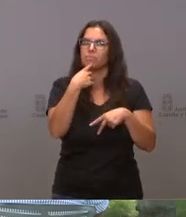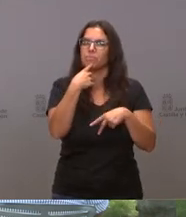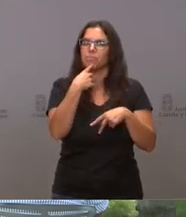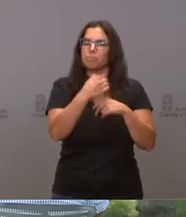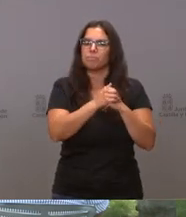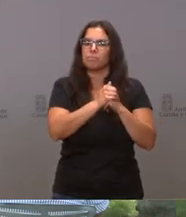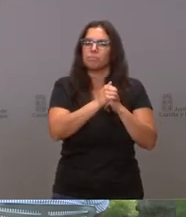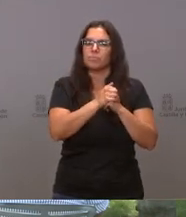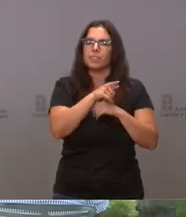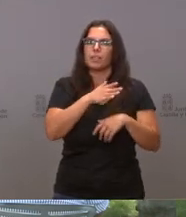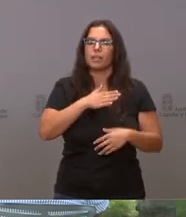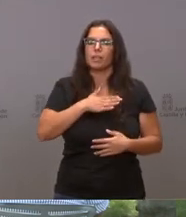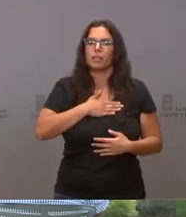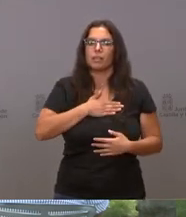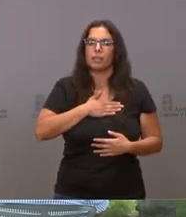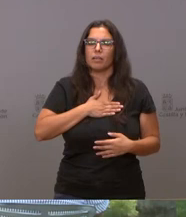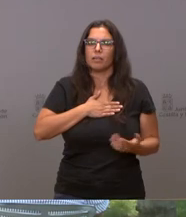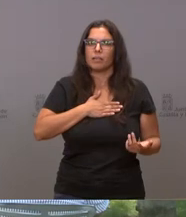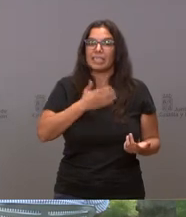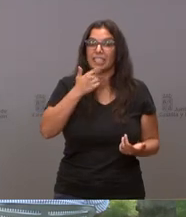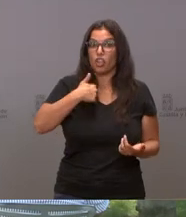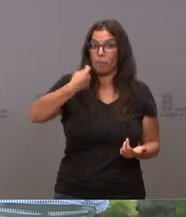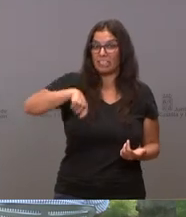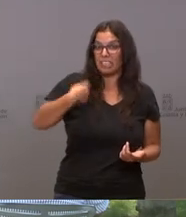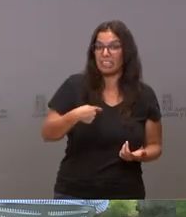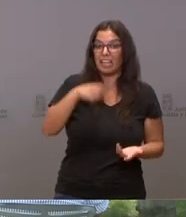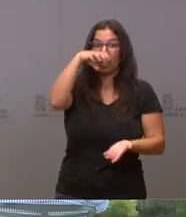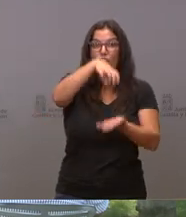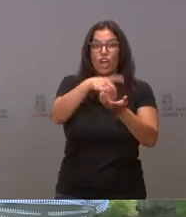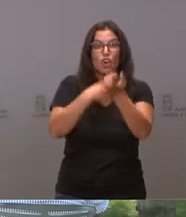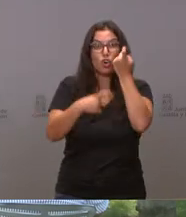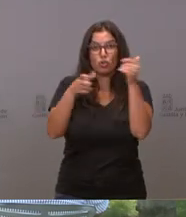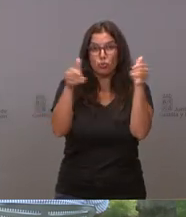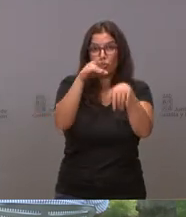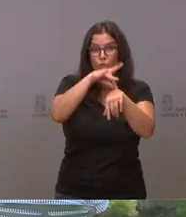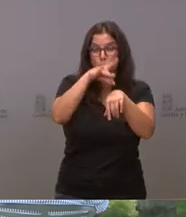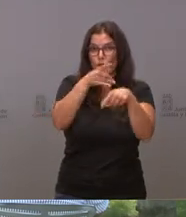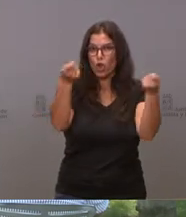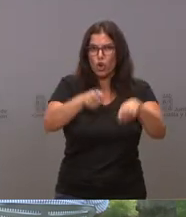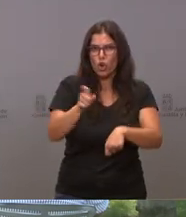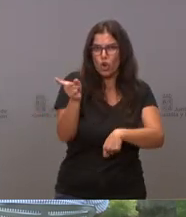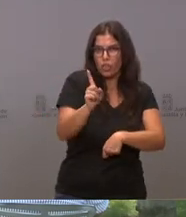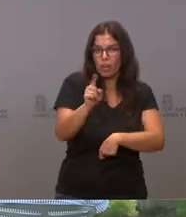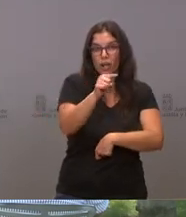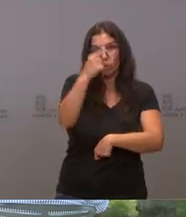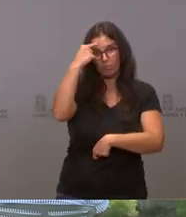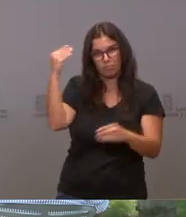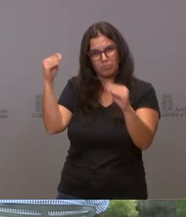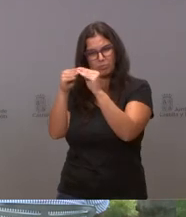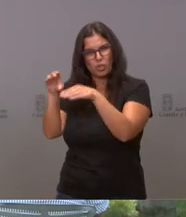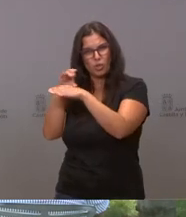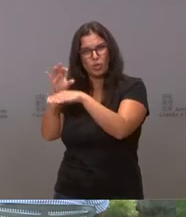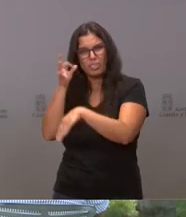que bajo su presidencia no se suprimirán consultorios. No sé si eso coincide con el planteamiento de la consejera de Sanidad,